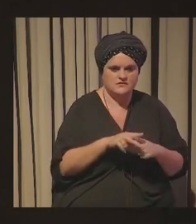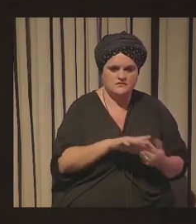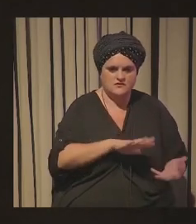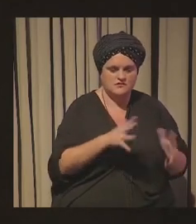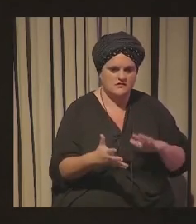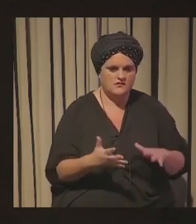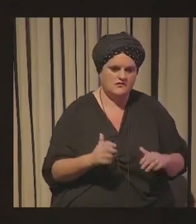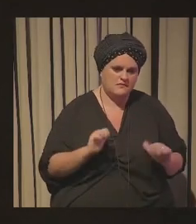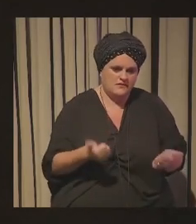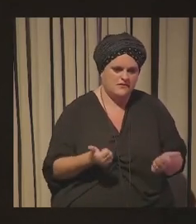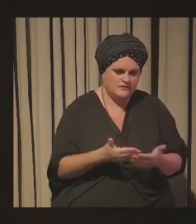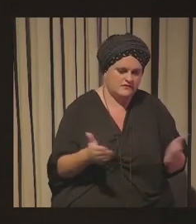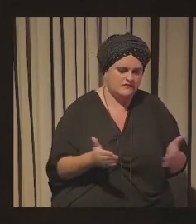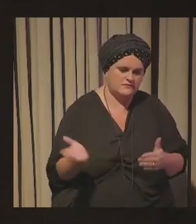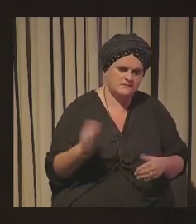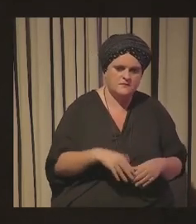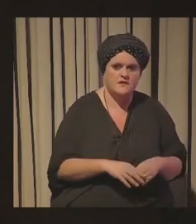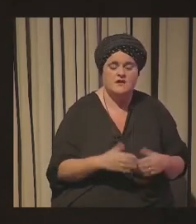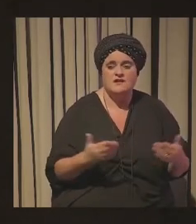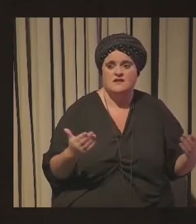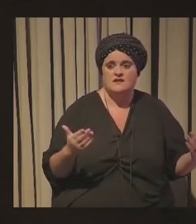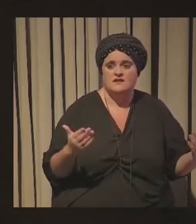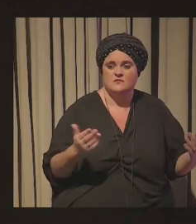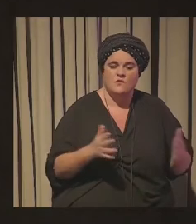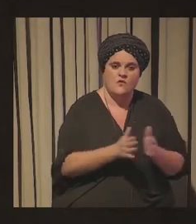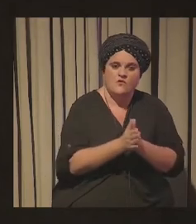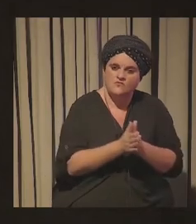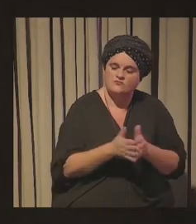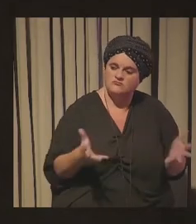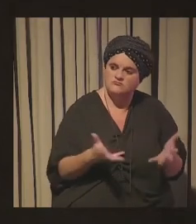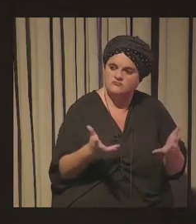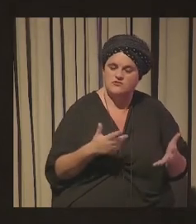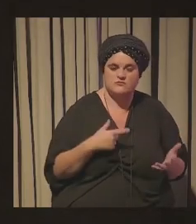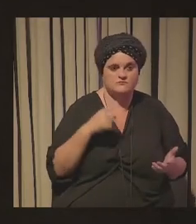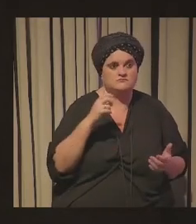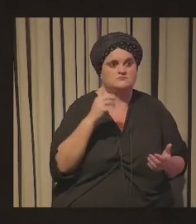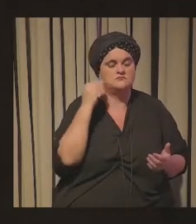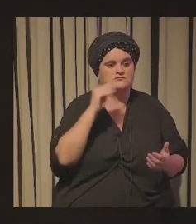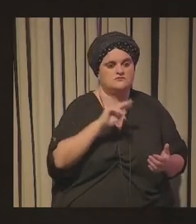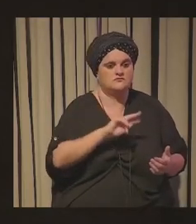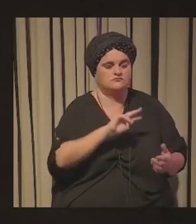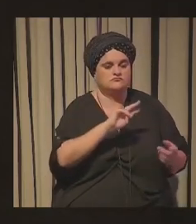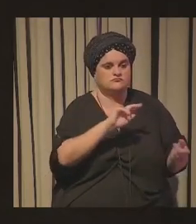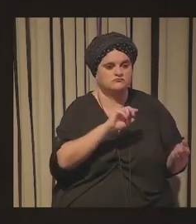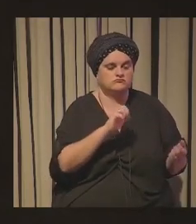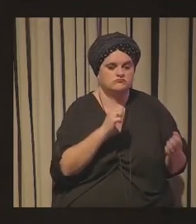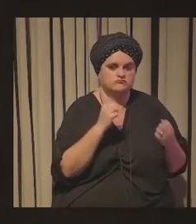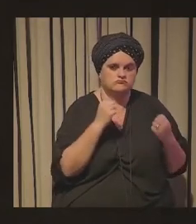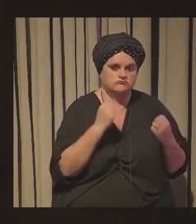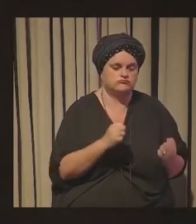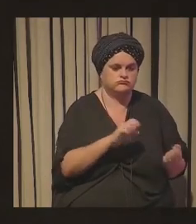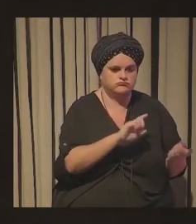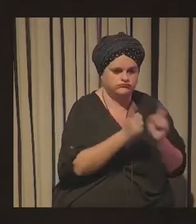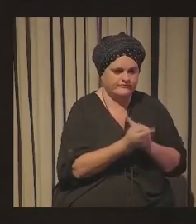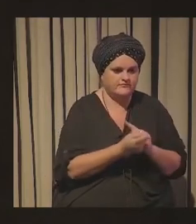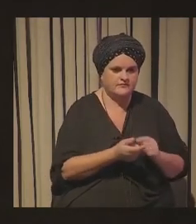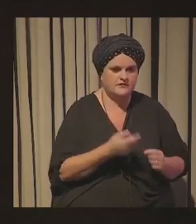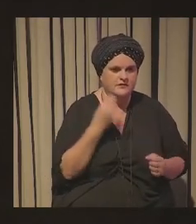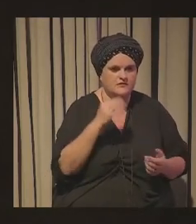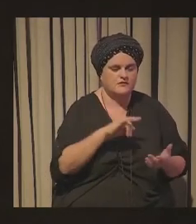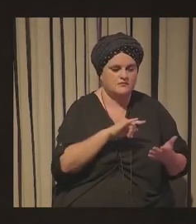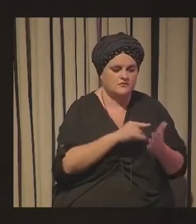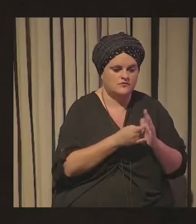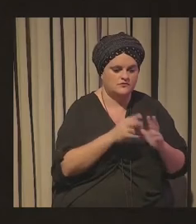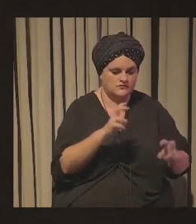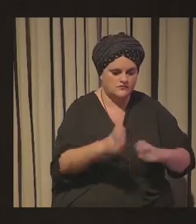desde ahí se ha dado un paso adelante muy potente yo creo que también es muy importante tanto en los proyectos de